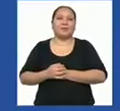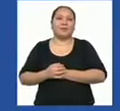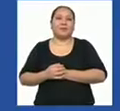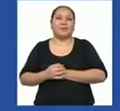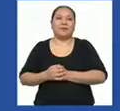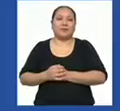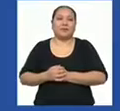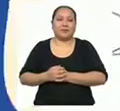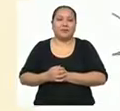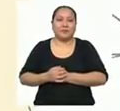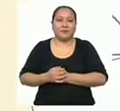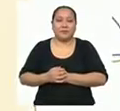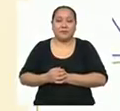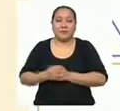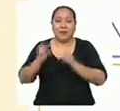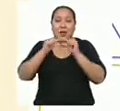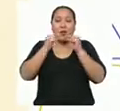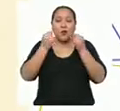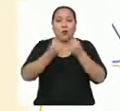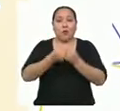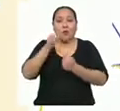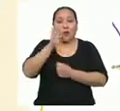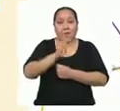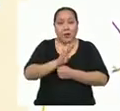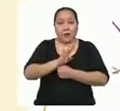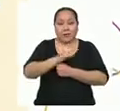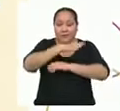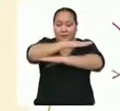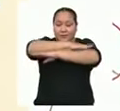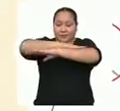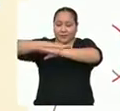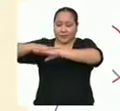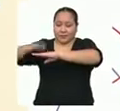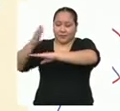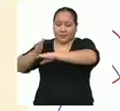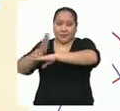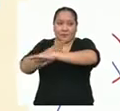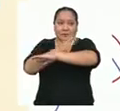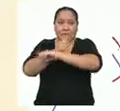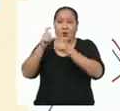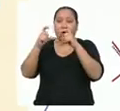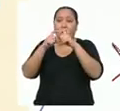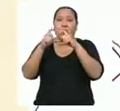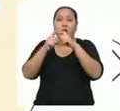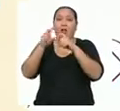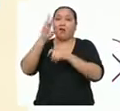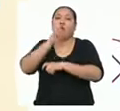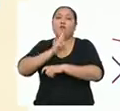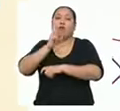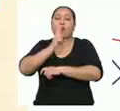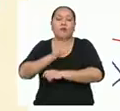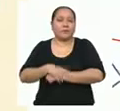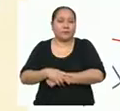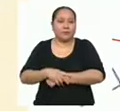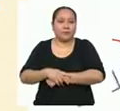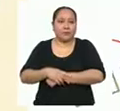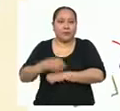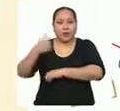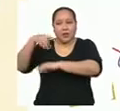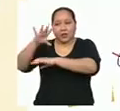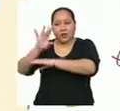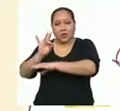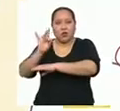Para la sección B, teniendo nuestra recta numérica, colocamos un cuadrado rojo en los valores